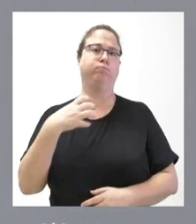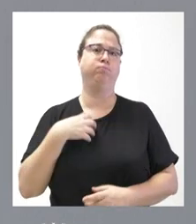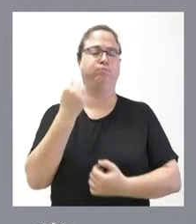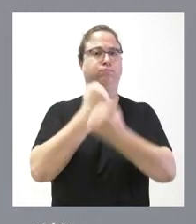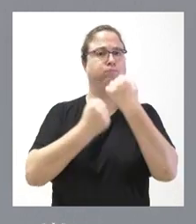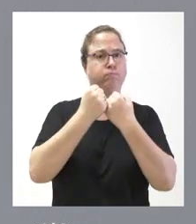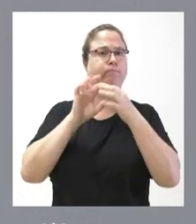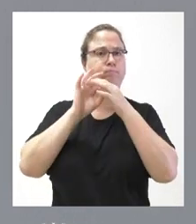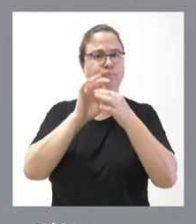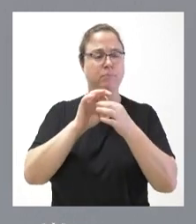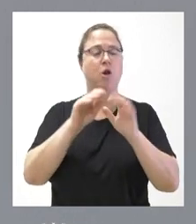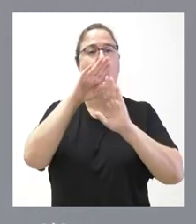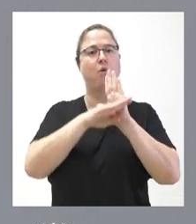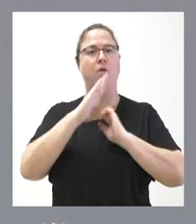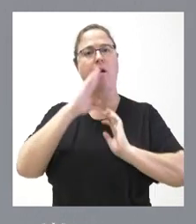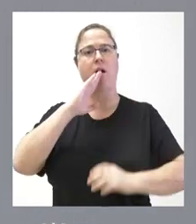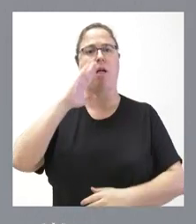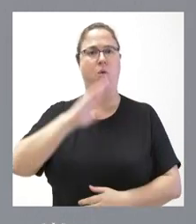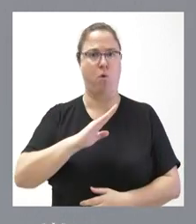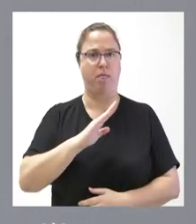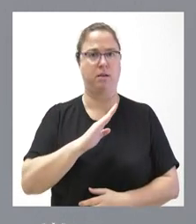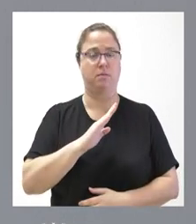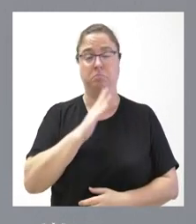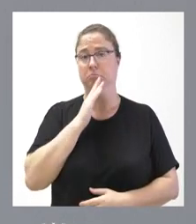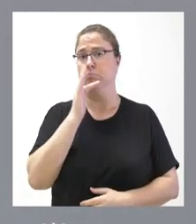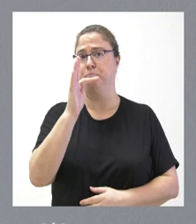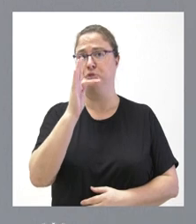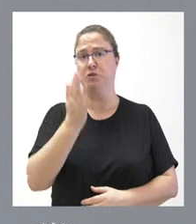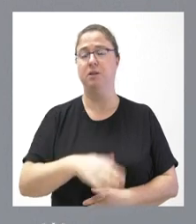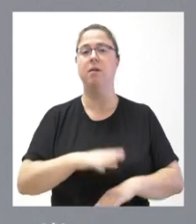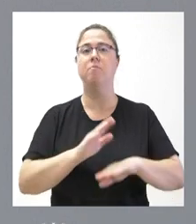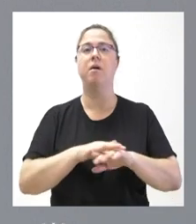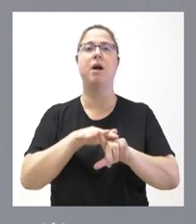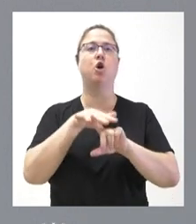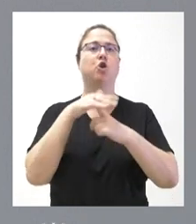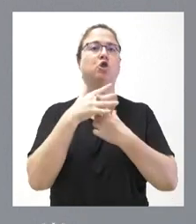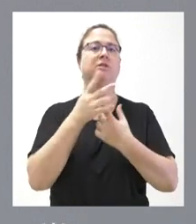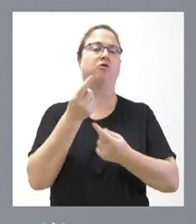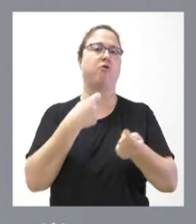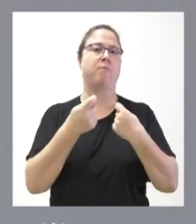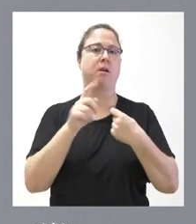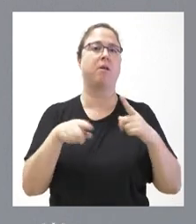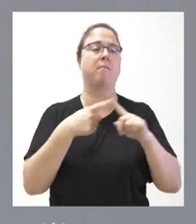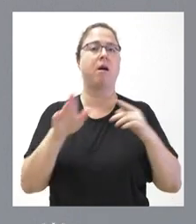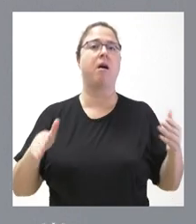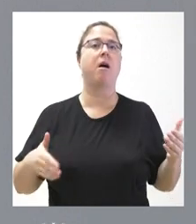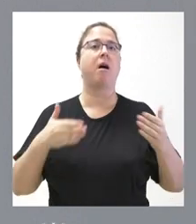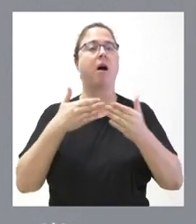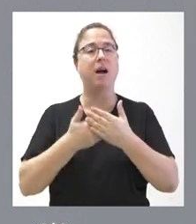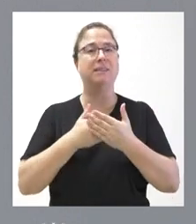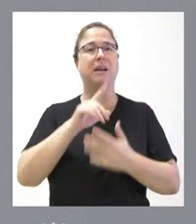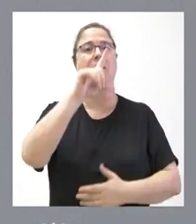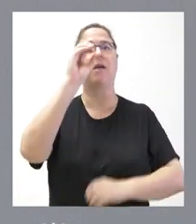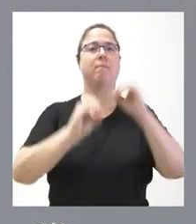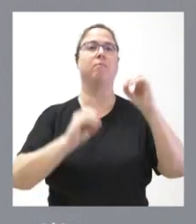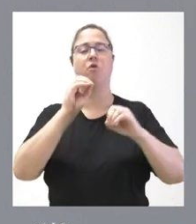para ofrecer estas condiciones adecuadas, que son muy ventajosas en el contexto del mercado, incluso llegando a bonificación del 100% de los tipos